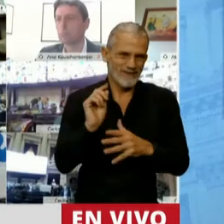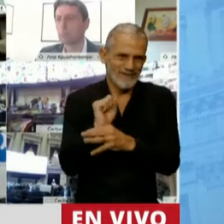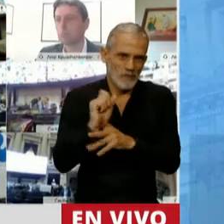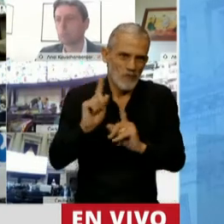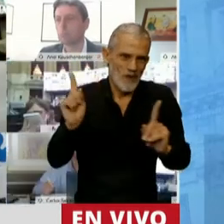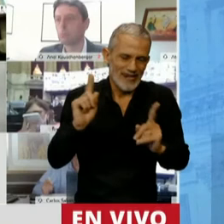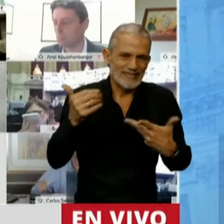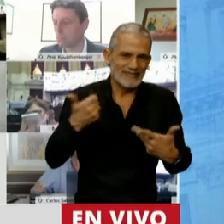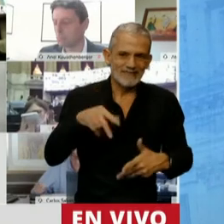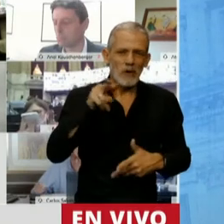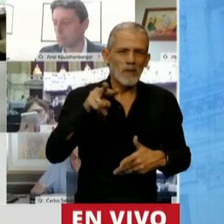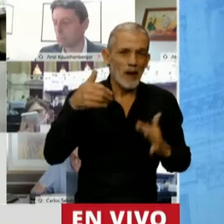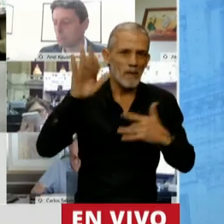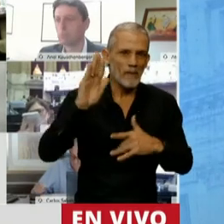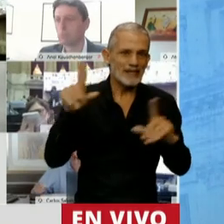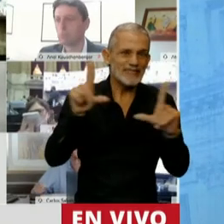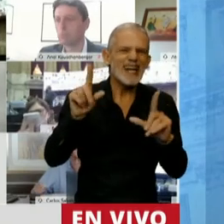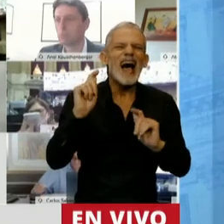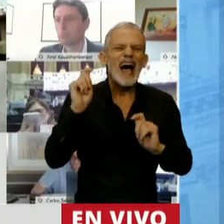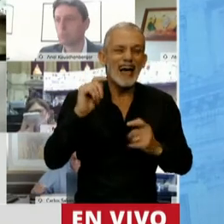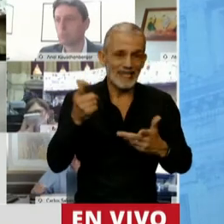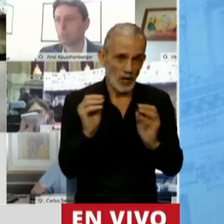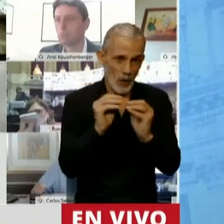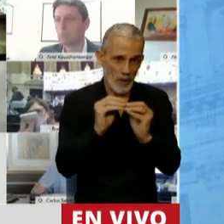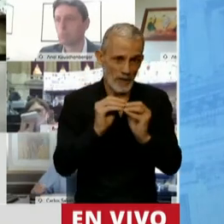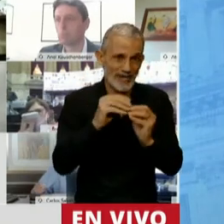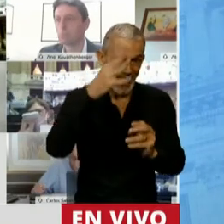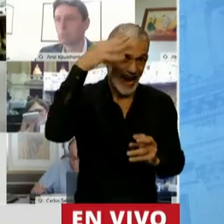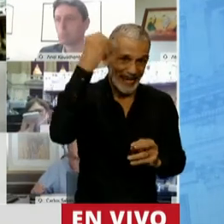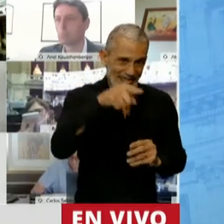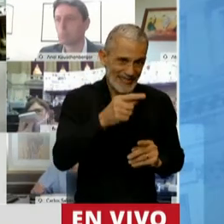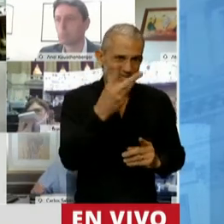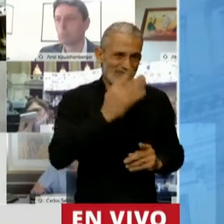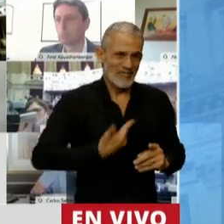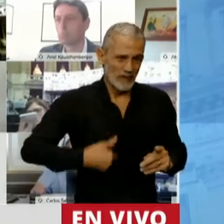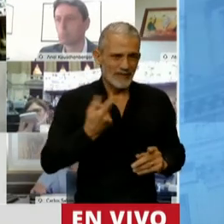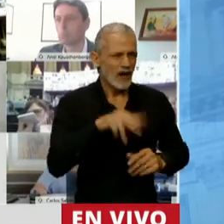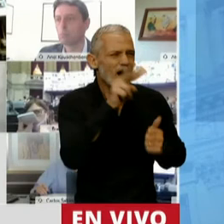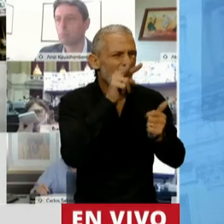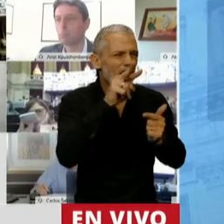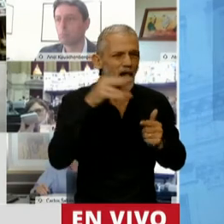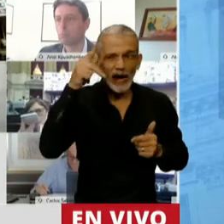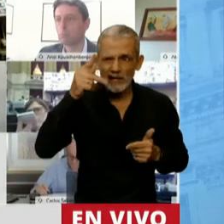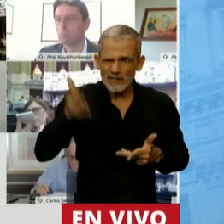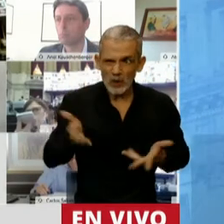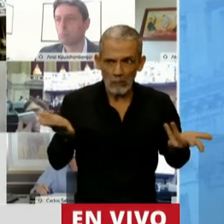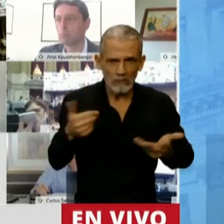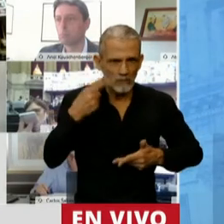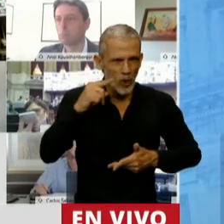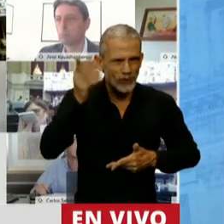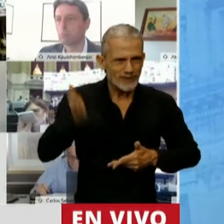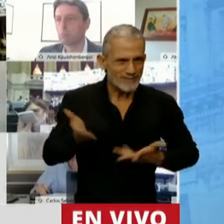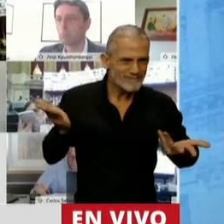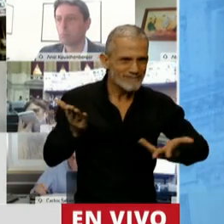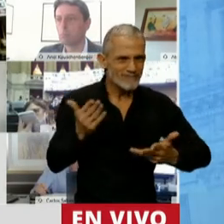la veíamos más en los medios a nuestra querida compañera Cristina, vicepresidenta y expresidenta y